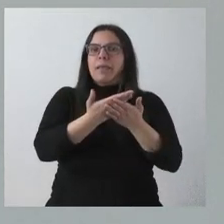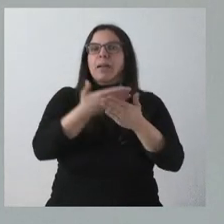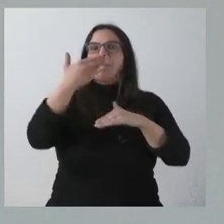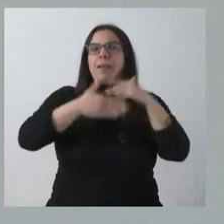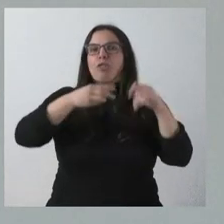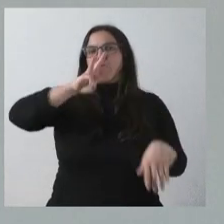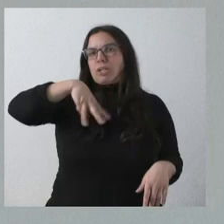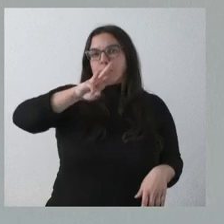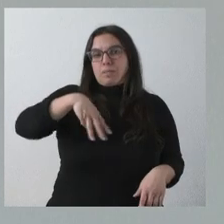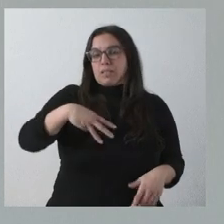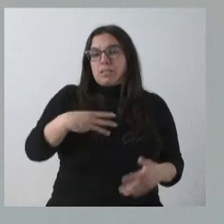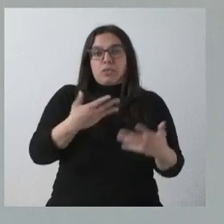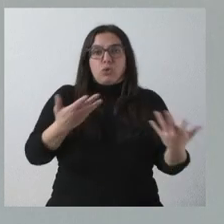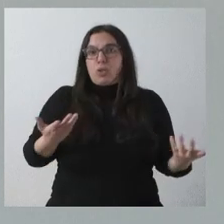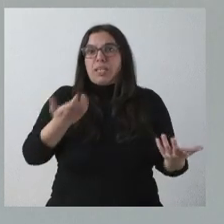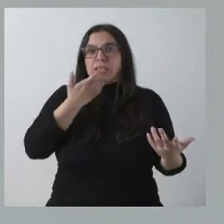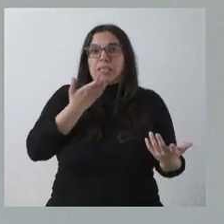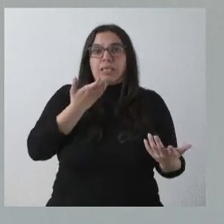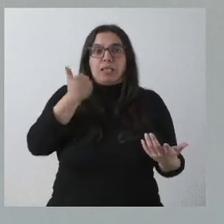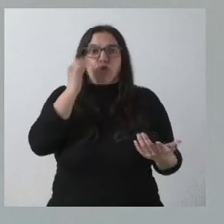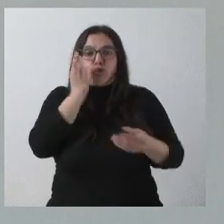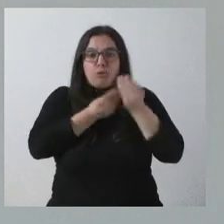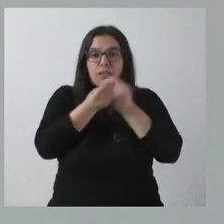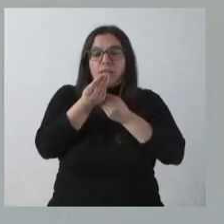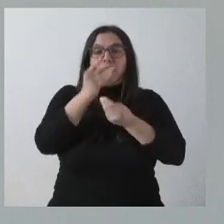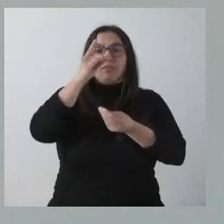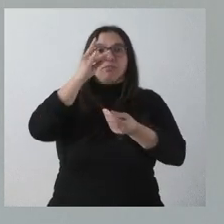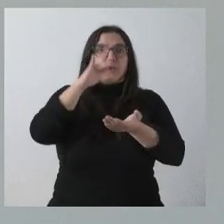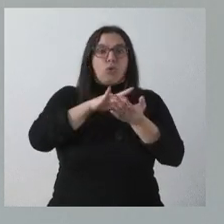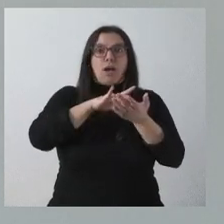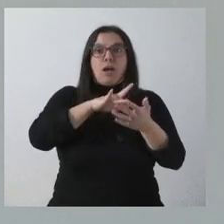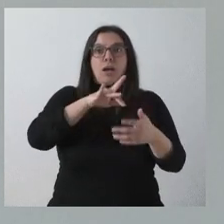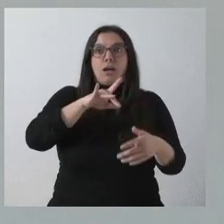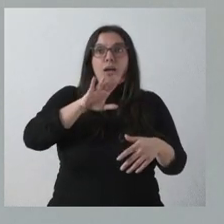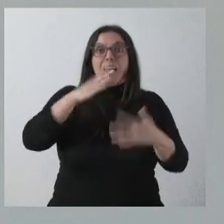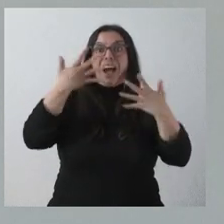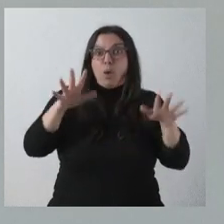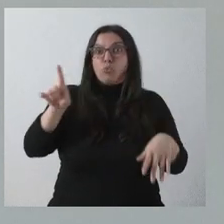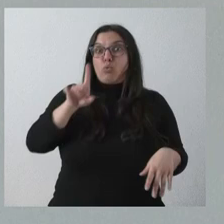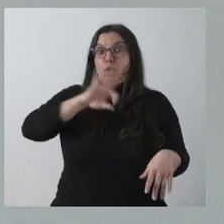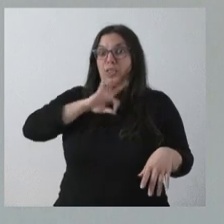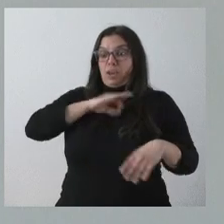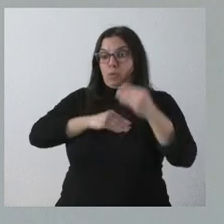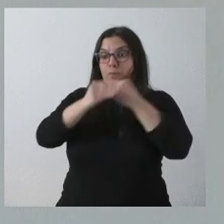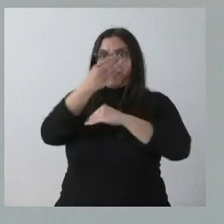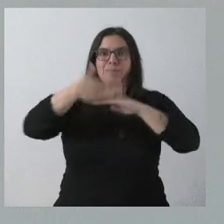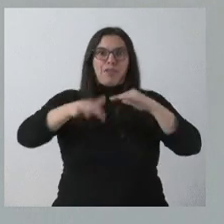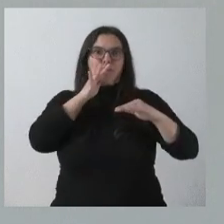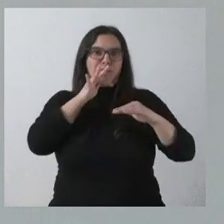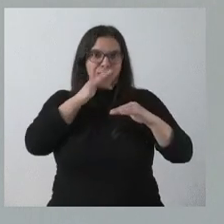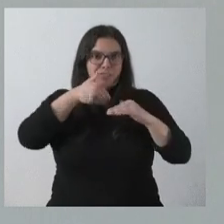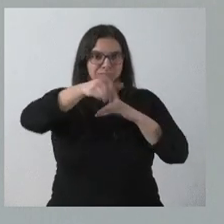tanto, incluso cualquier niño o niña que hubiera nacido el 1 de enero todavía están en plazo sus padres de solicitar esta